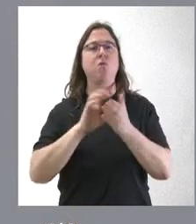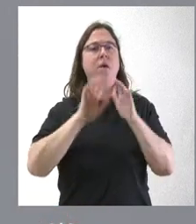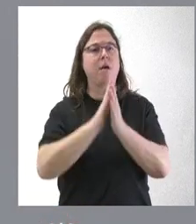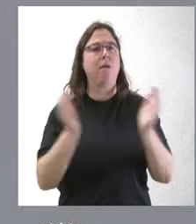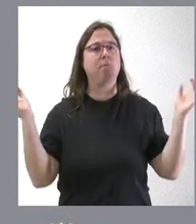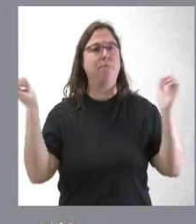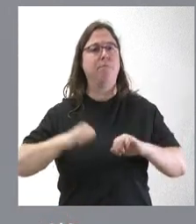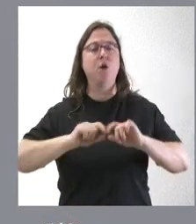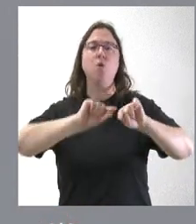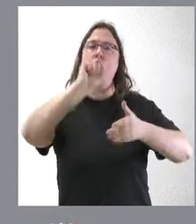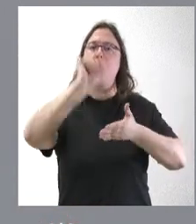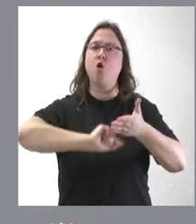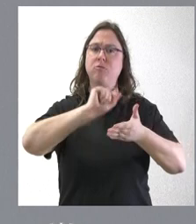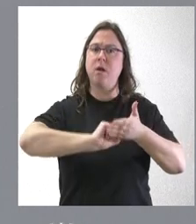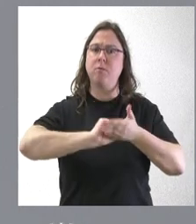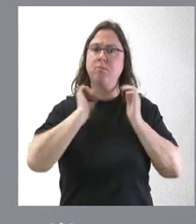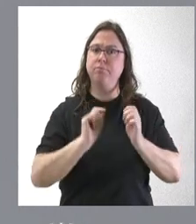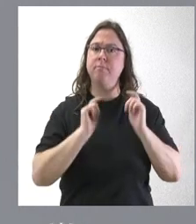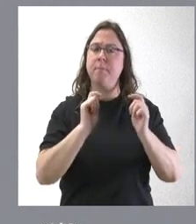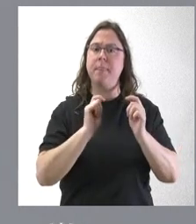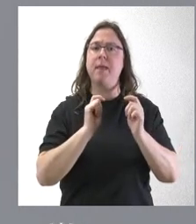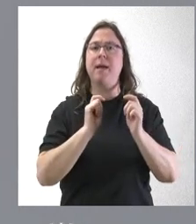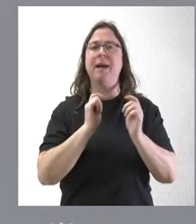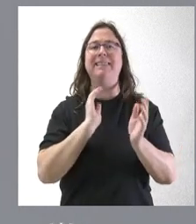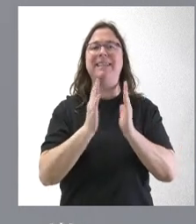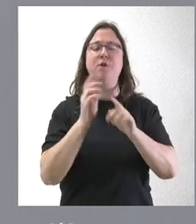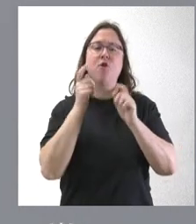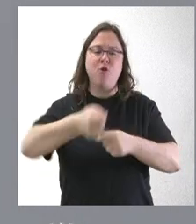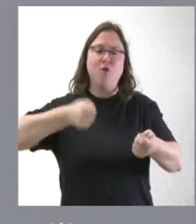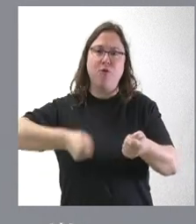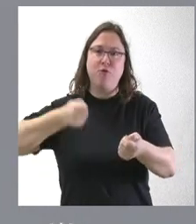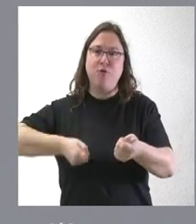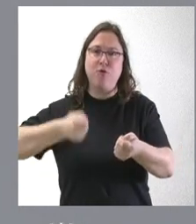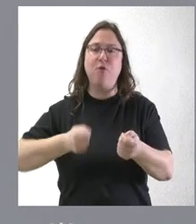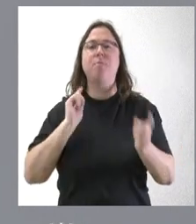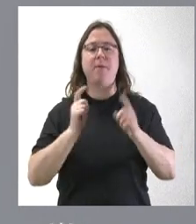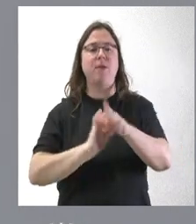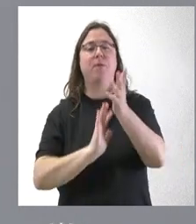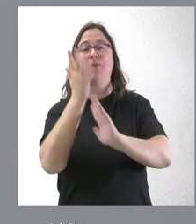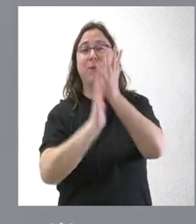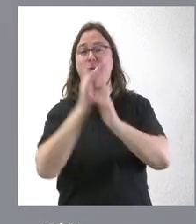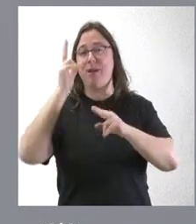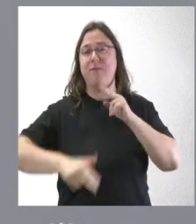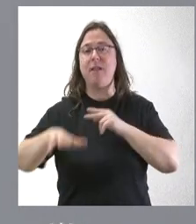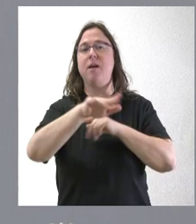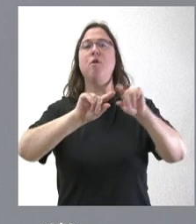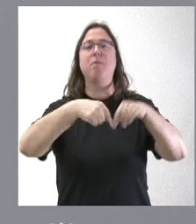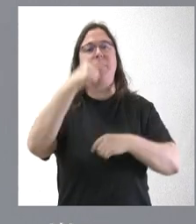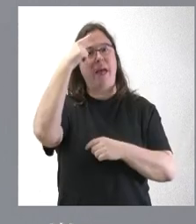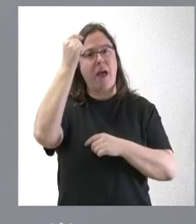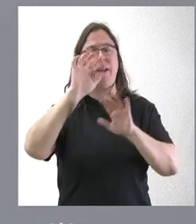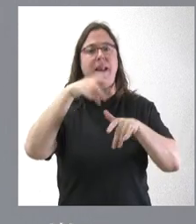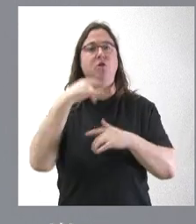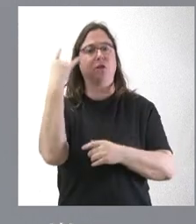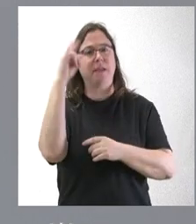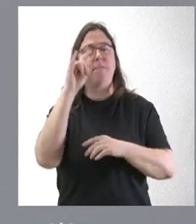aprueba la contratación de tratamientos selvícolas preventivos para incendios en las provincias de Ávila, León